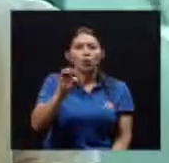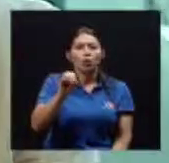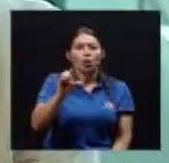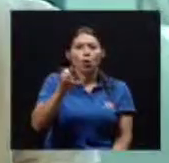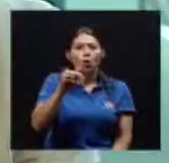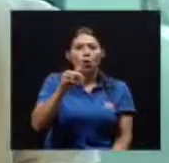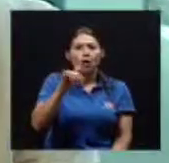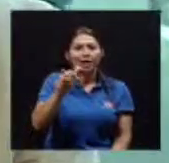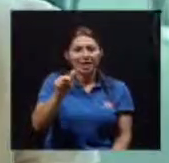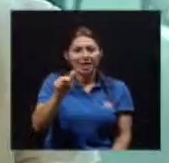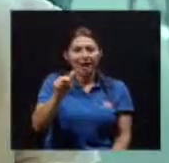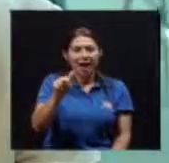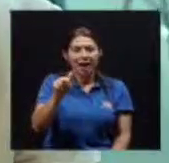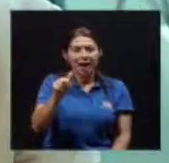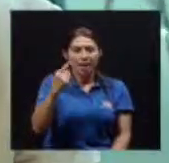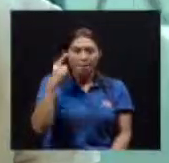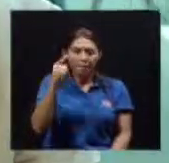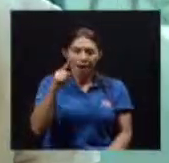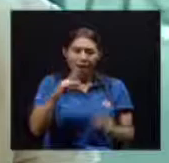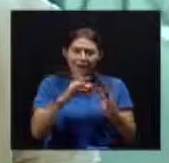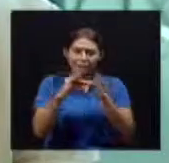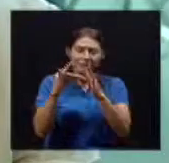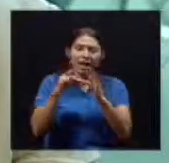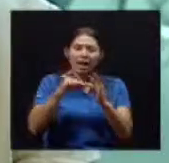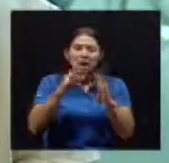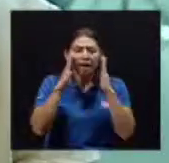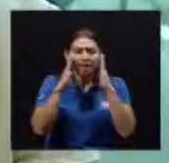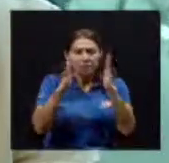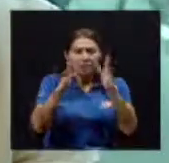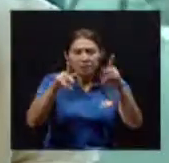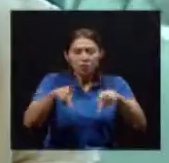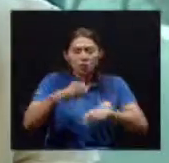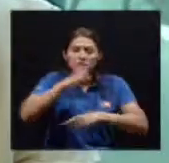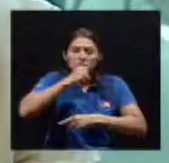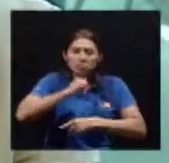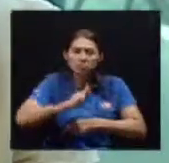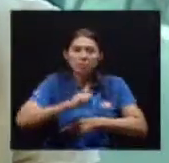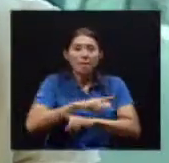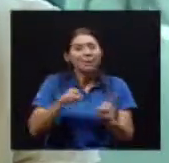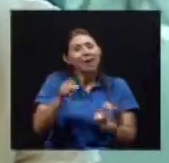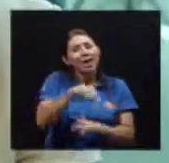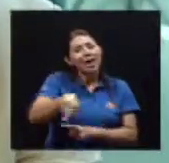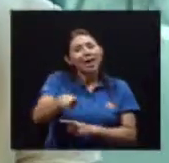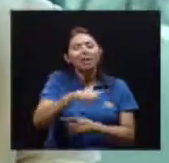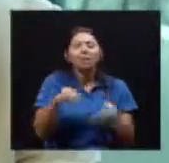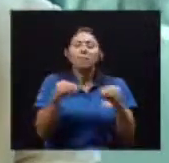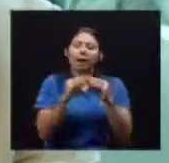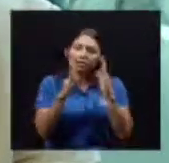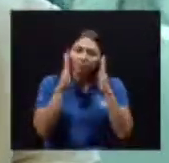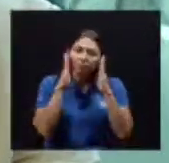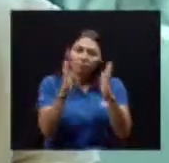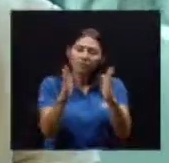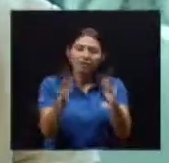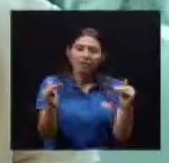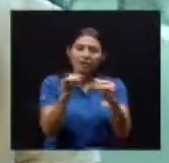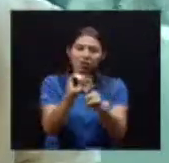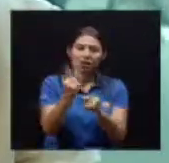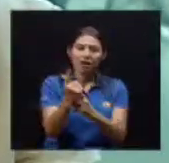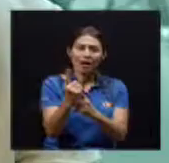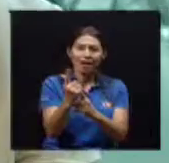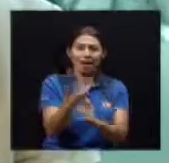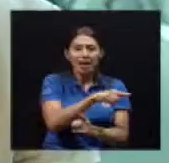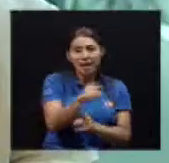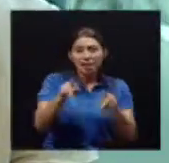anímico Del paciente Y demás El especialista Realmente Histórico El que ha aprendido A